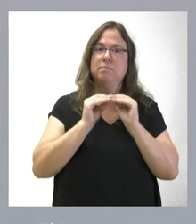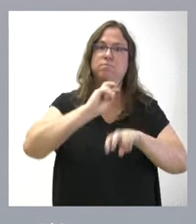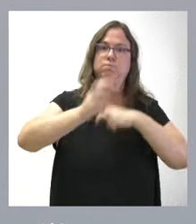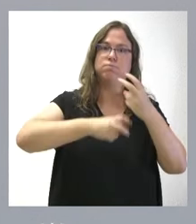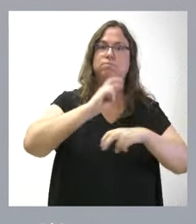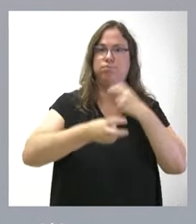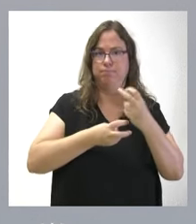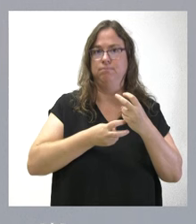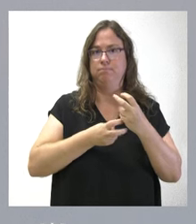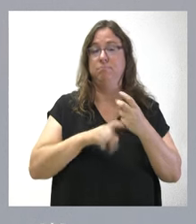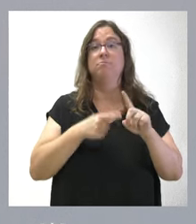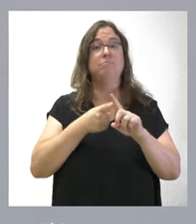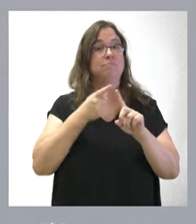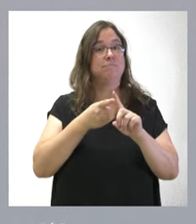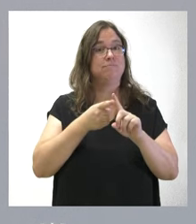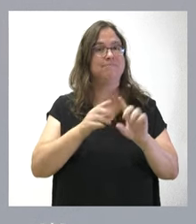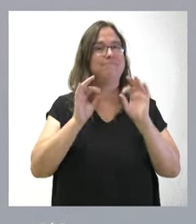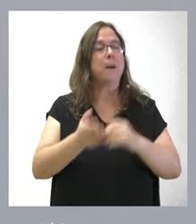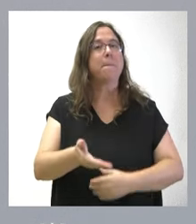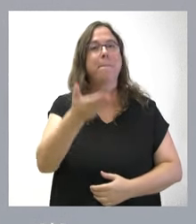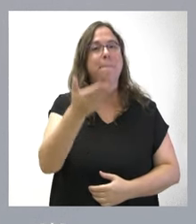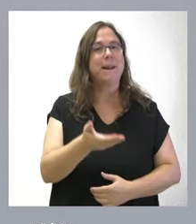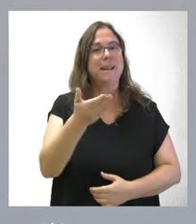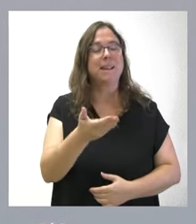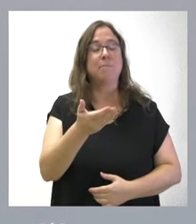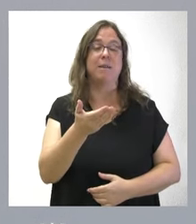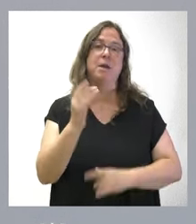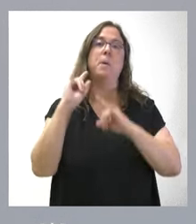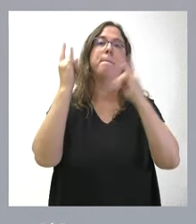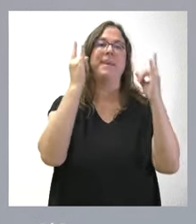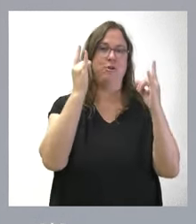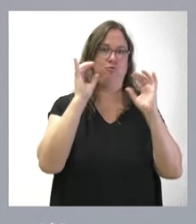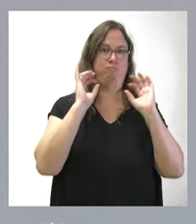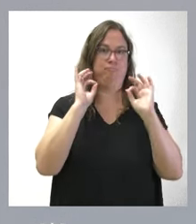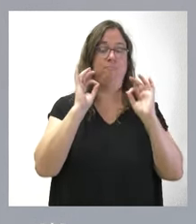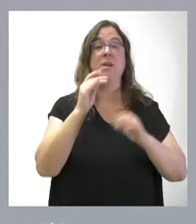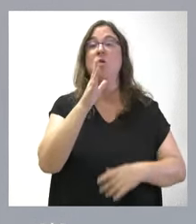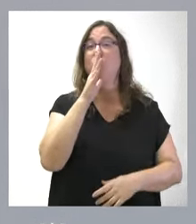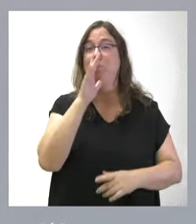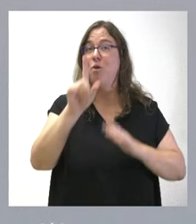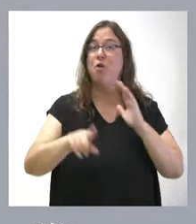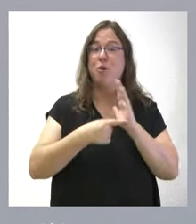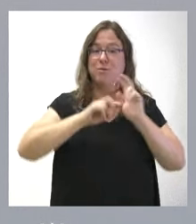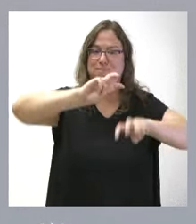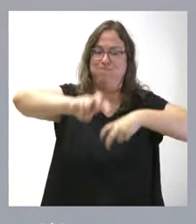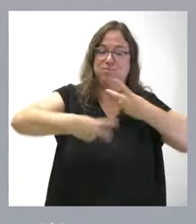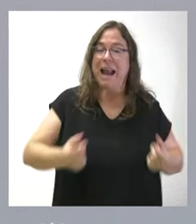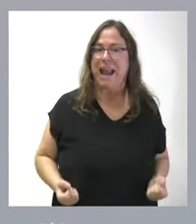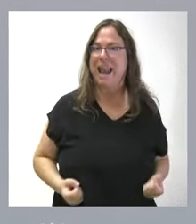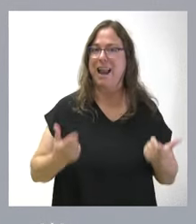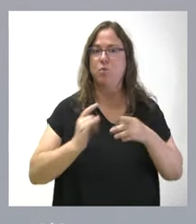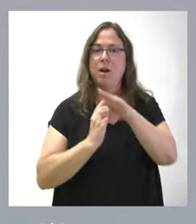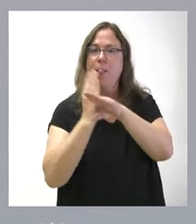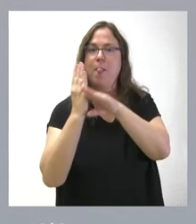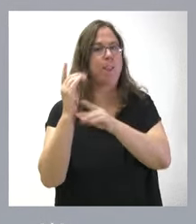forestales cuya especie principal es el pino silvestre, dado que no ha sido plena la regeneración natural después